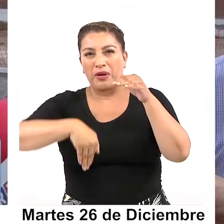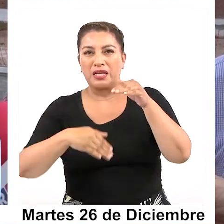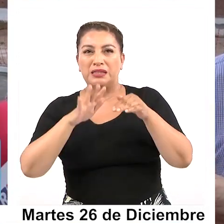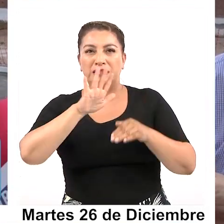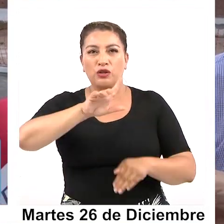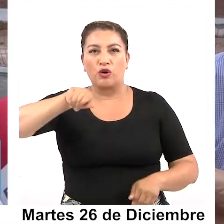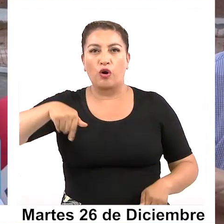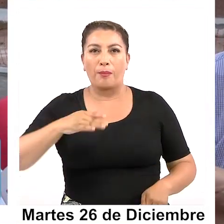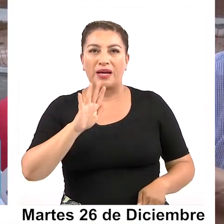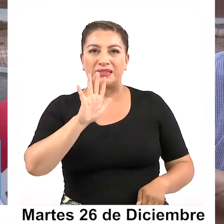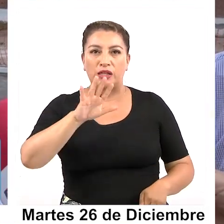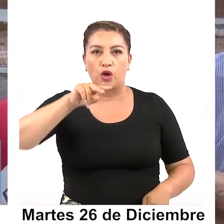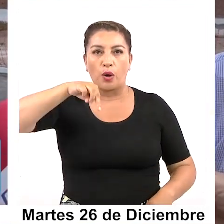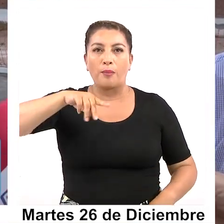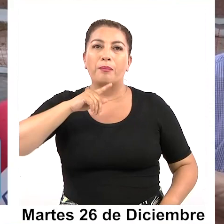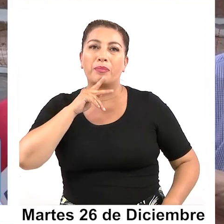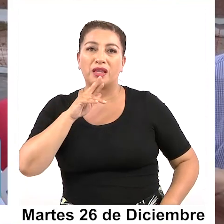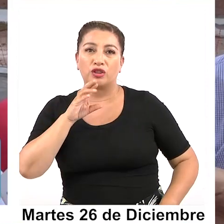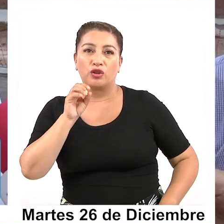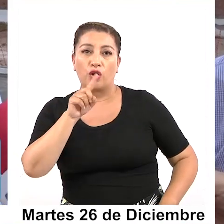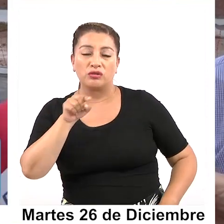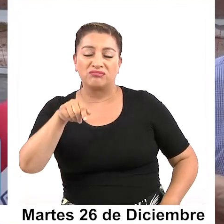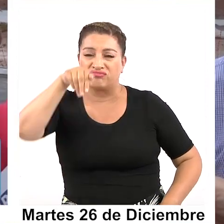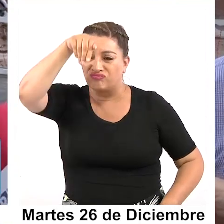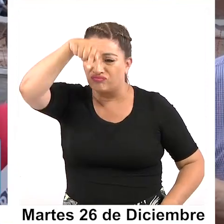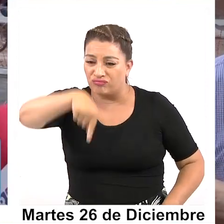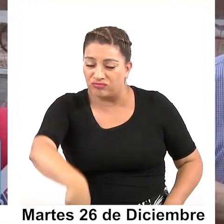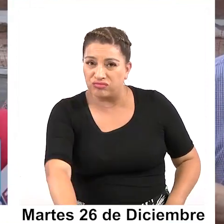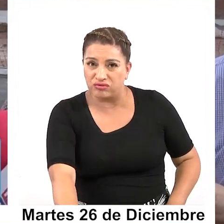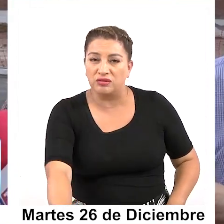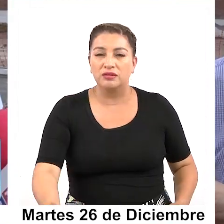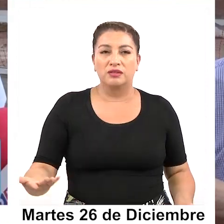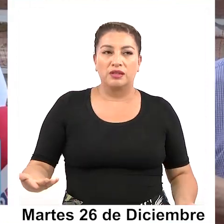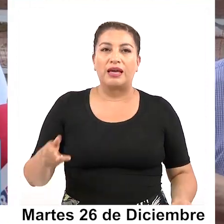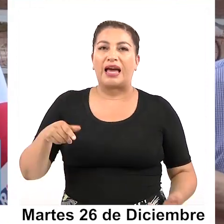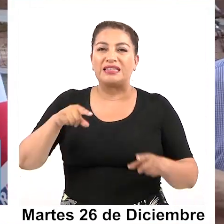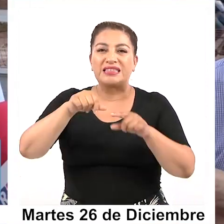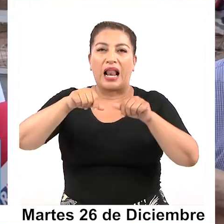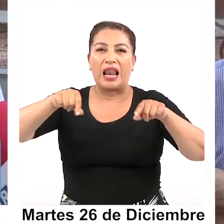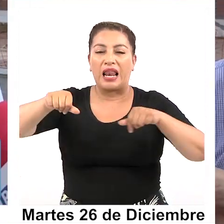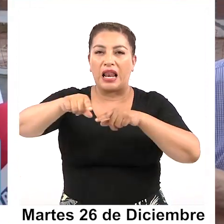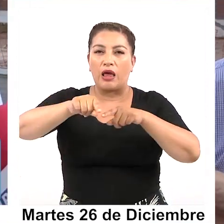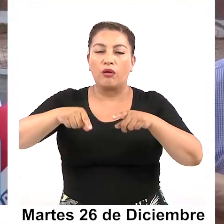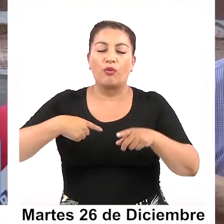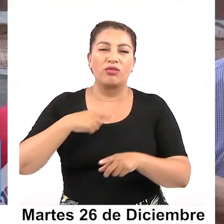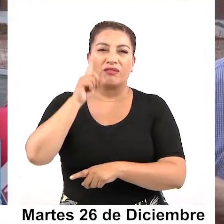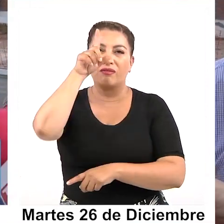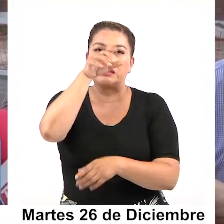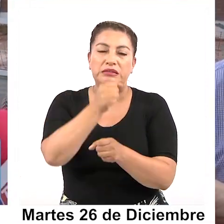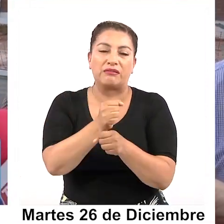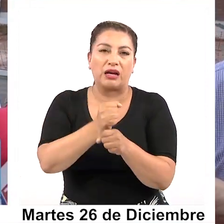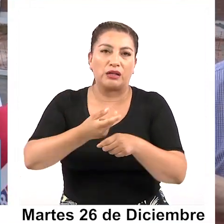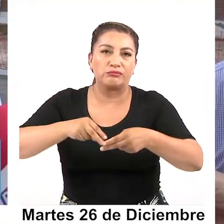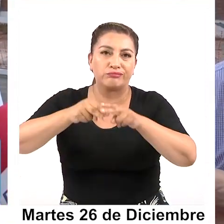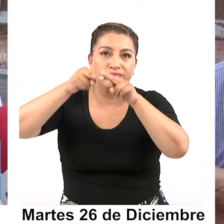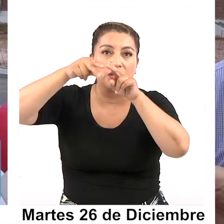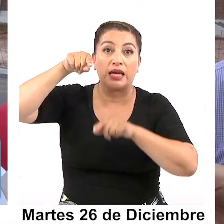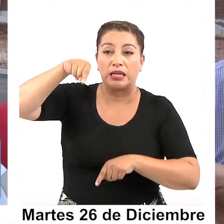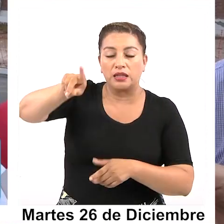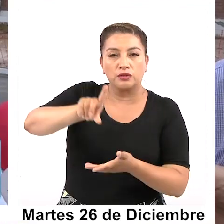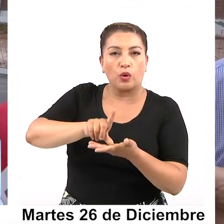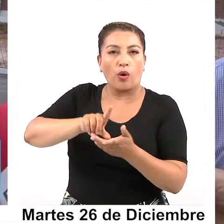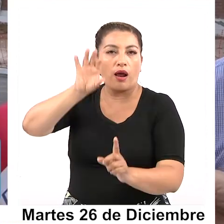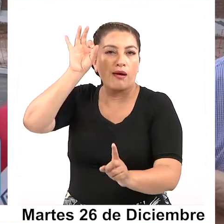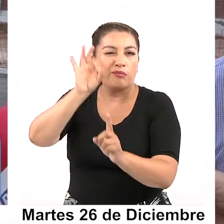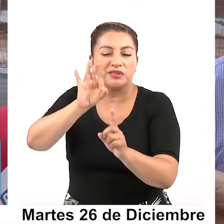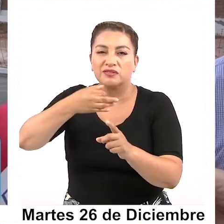5,5 metros y con una presencia muy importante de institución marina, la cual dificultó enormemente los trabajos y lo que se hizo en este punto